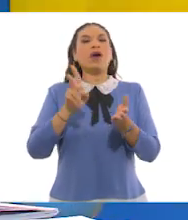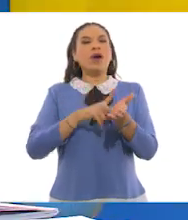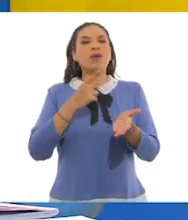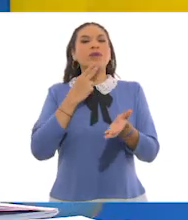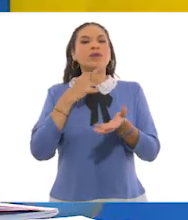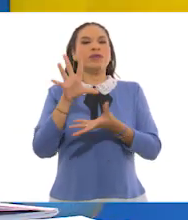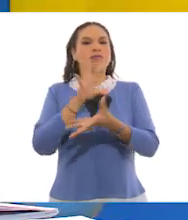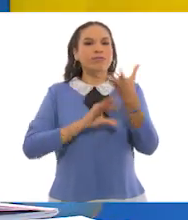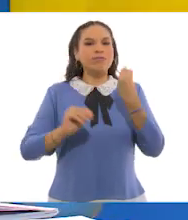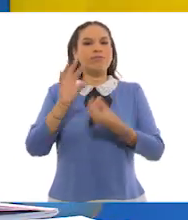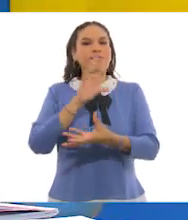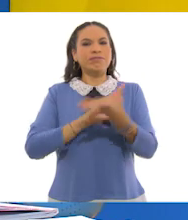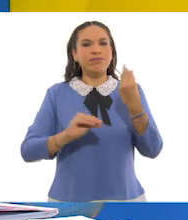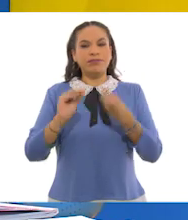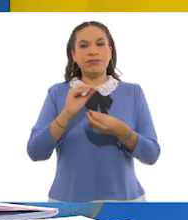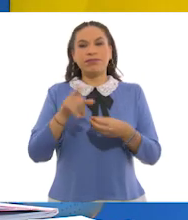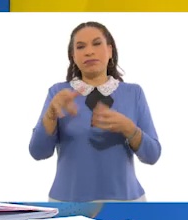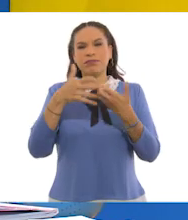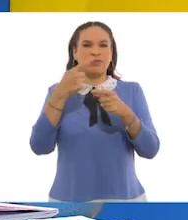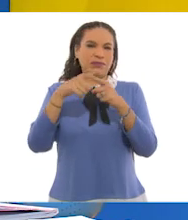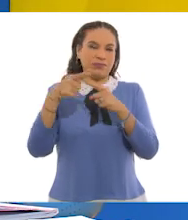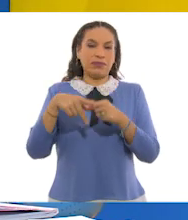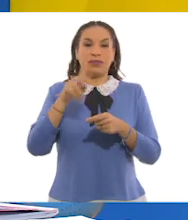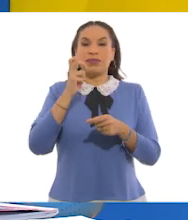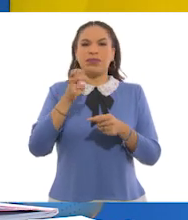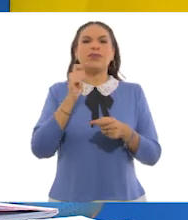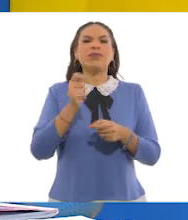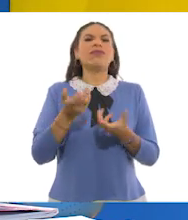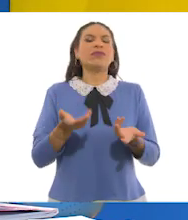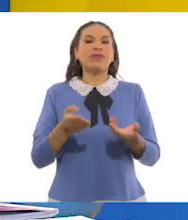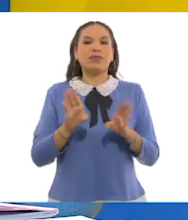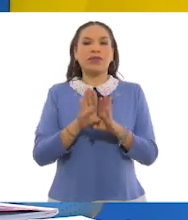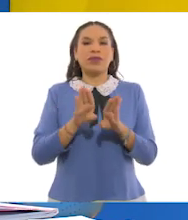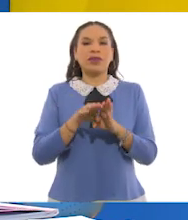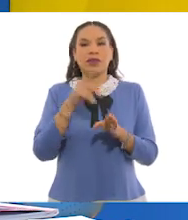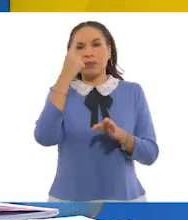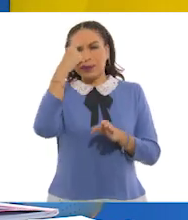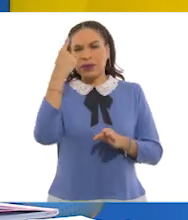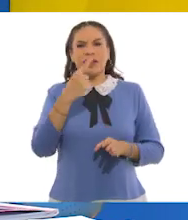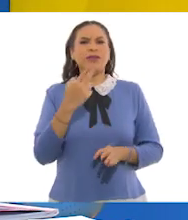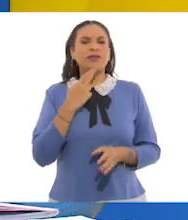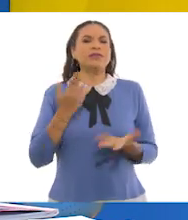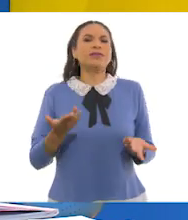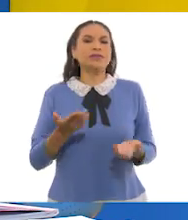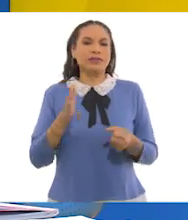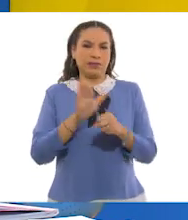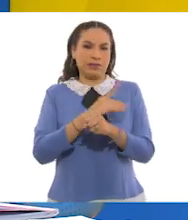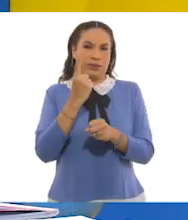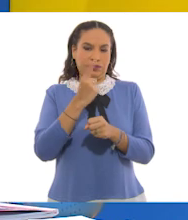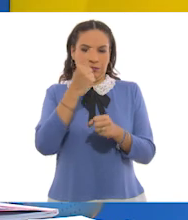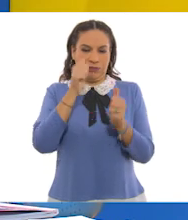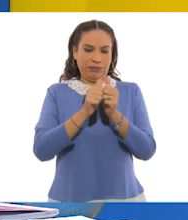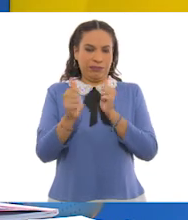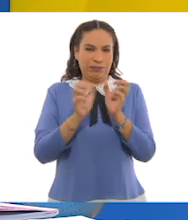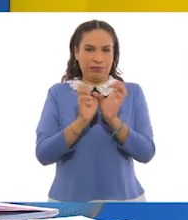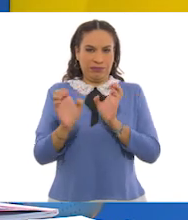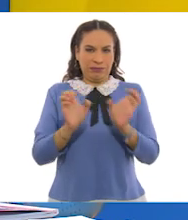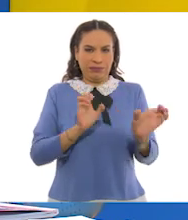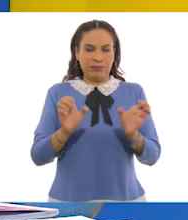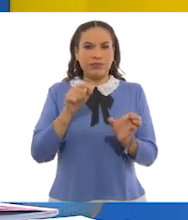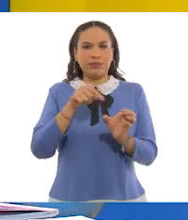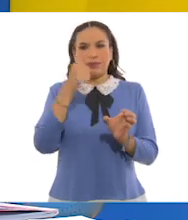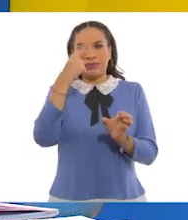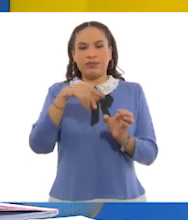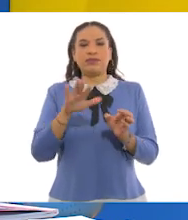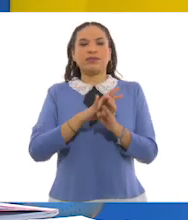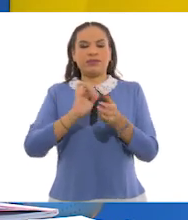Correcto, Juan Carlos. Aunque eso más bien tiene que ver con el para qué. El por qué de separar los desechos tiene que